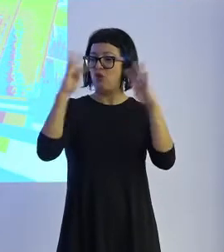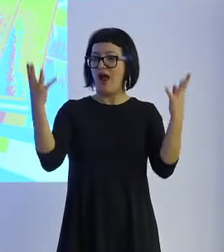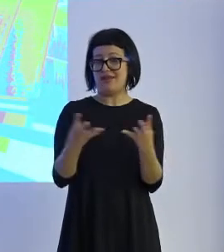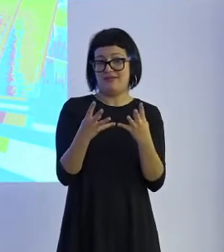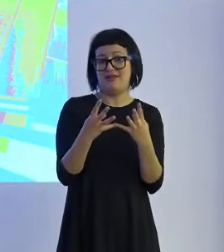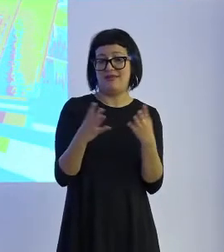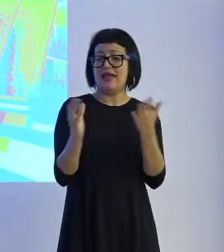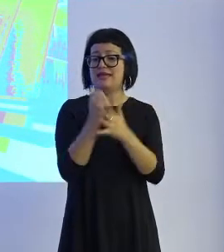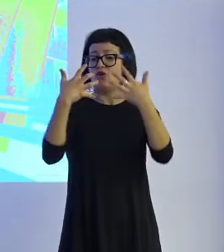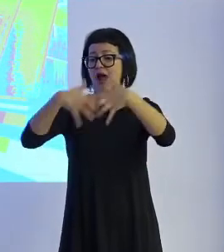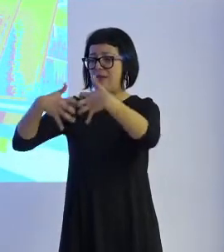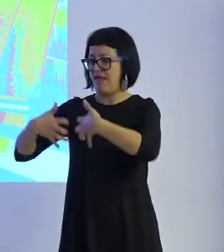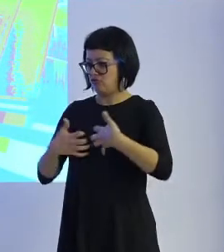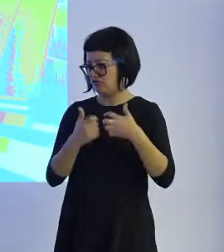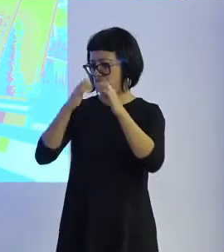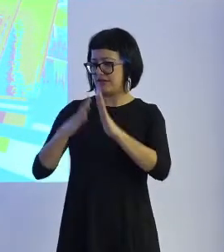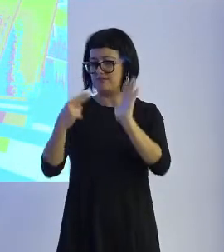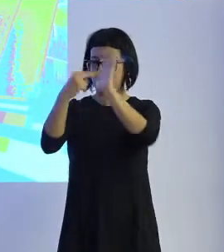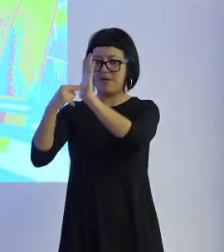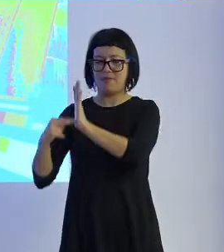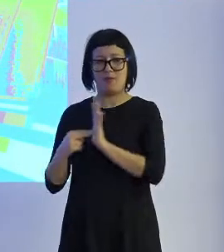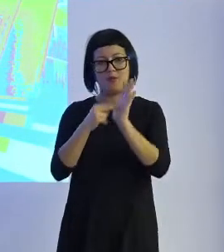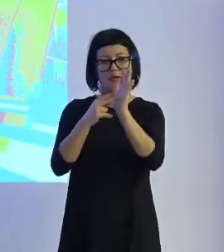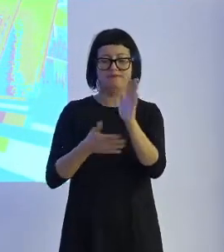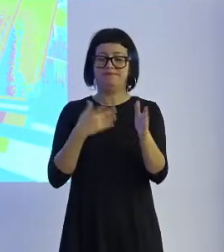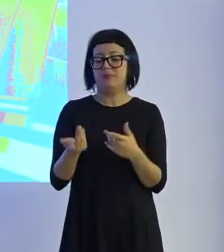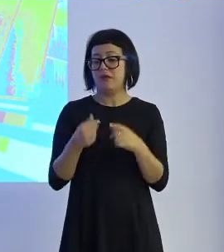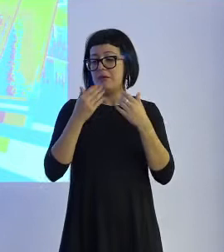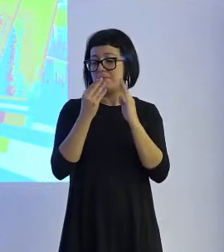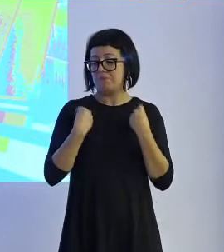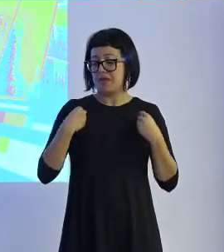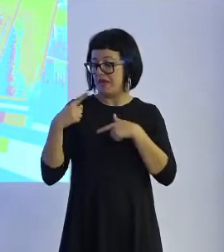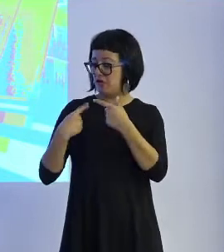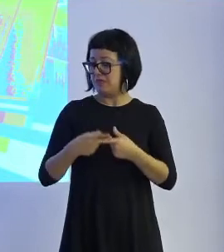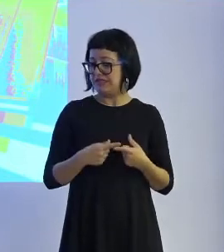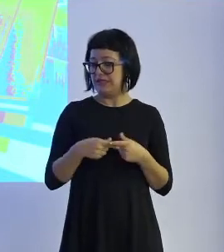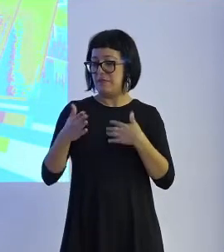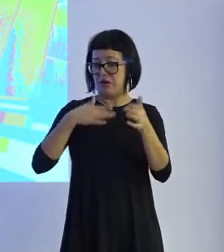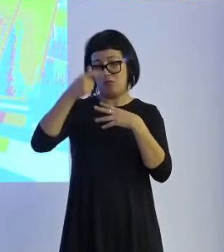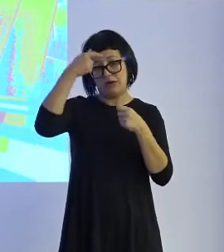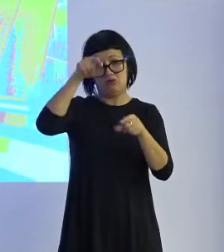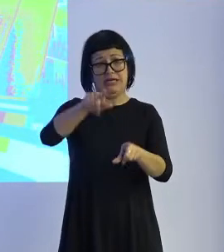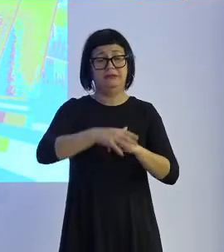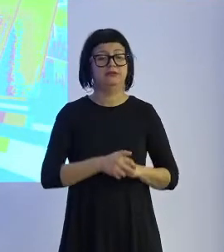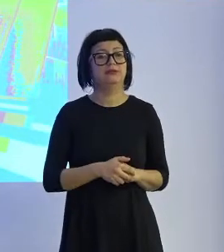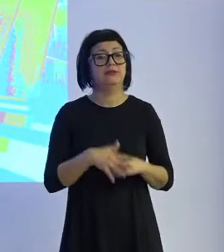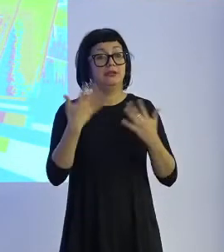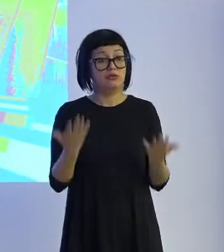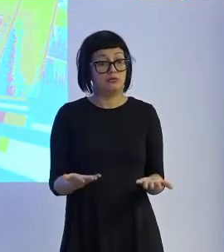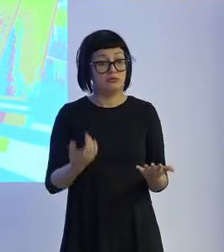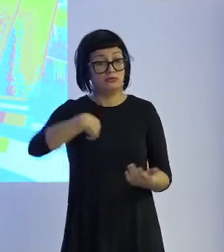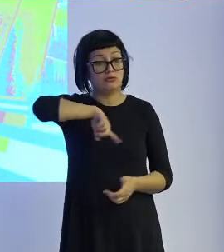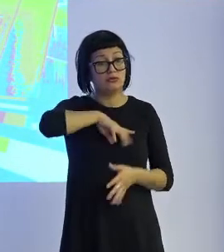y a todos los aparatejos de nuestra casa. Y él va a administrar nuestra vida doméstica. Bien. Tendríamos que...